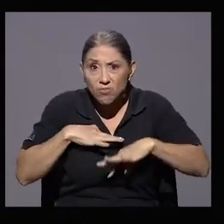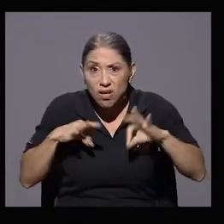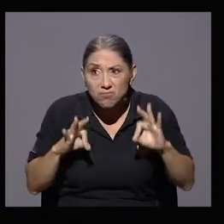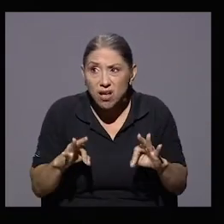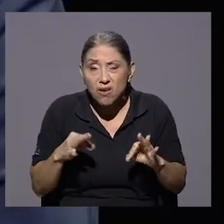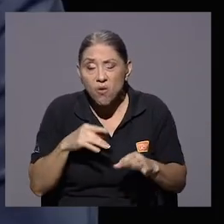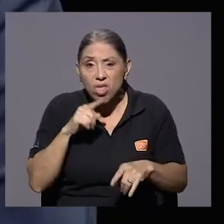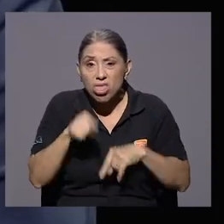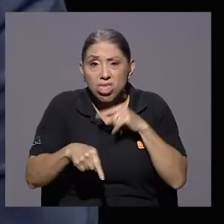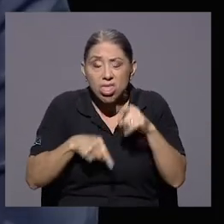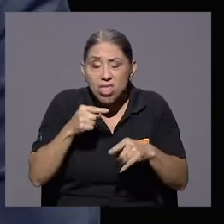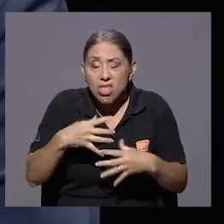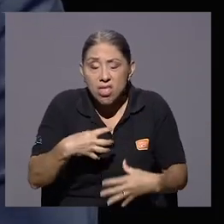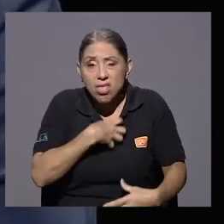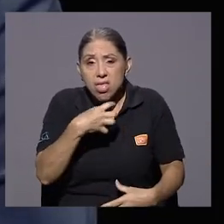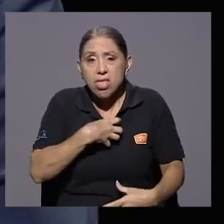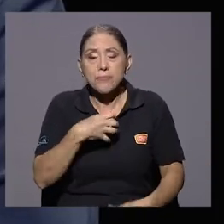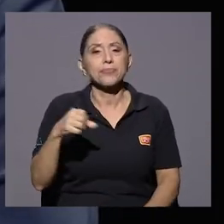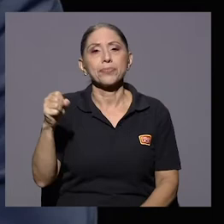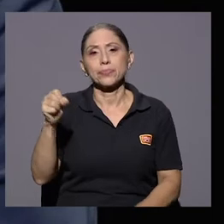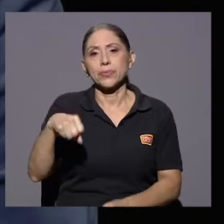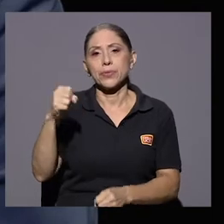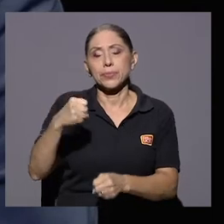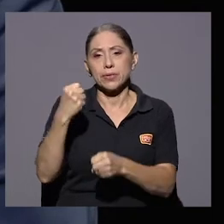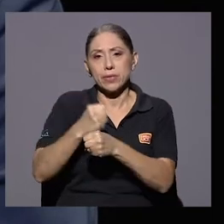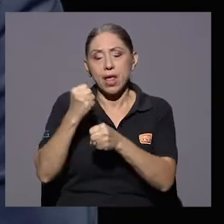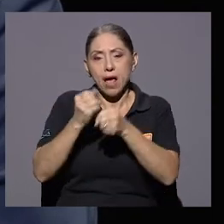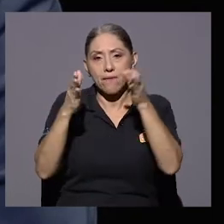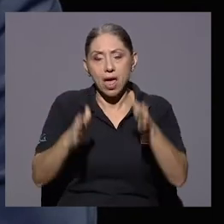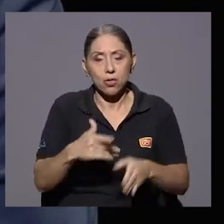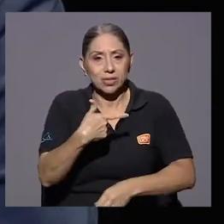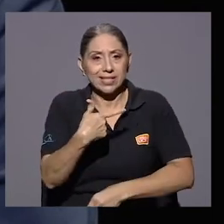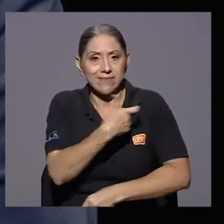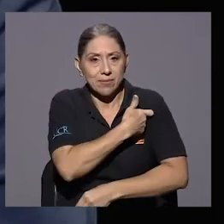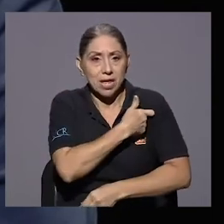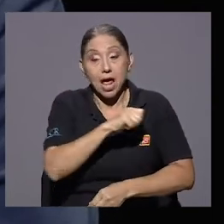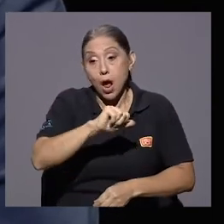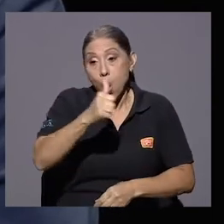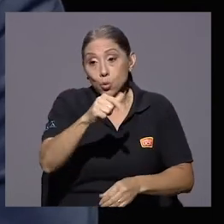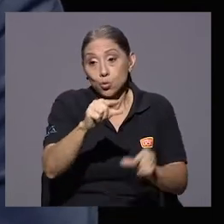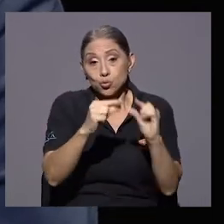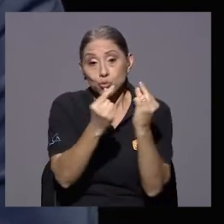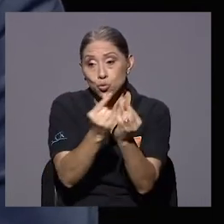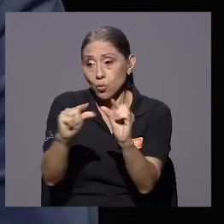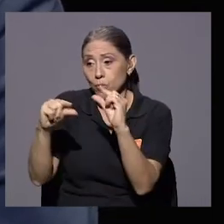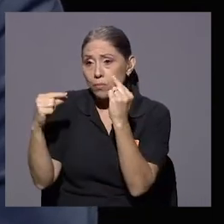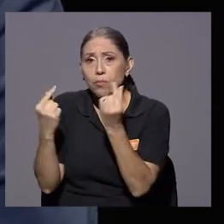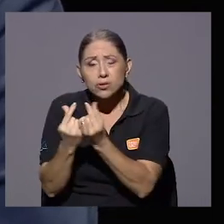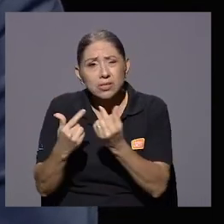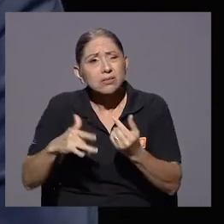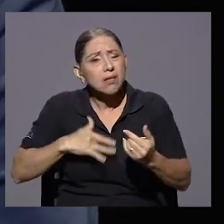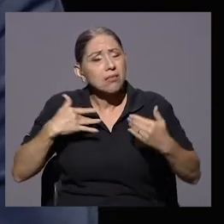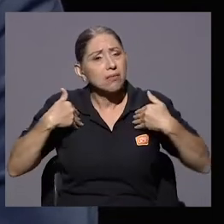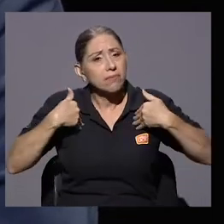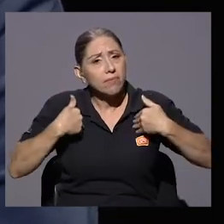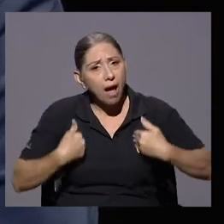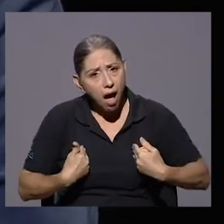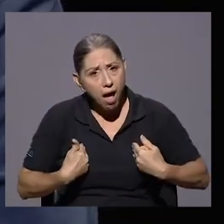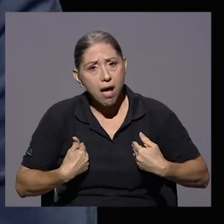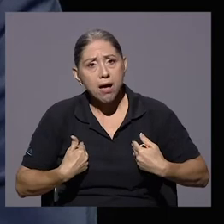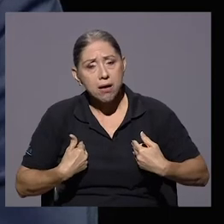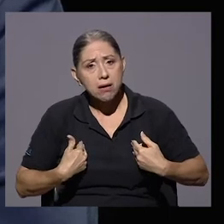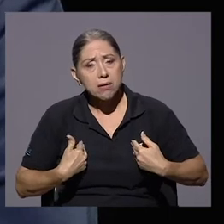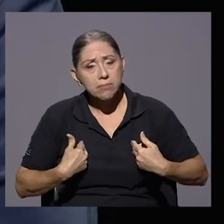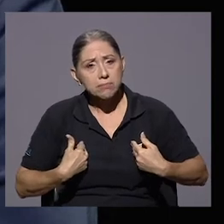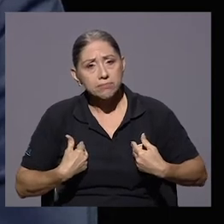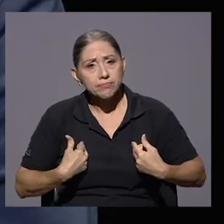esa línea, don Lenin? Por supuesto, los trabajadores de enfermería y otros grupos interdisciplinarios han experimentado un agotamiento.